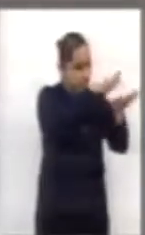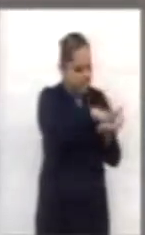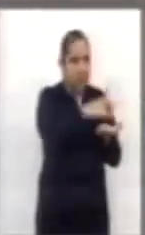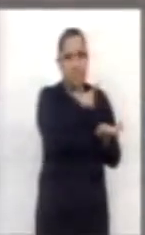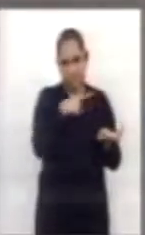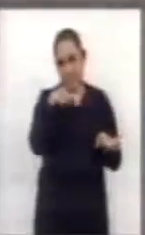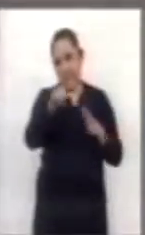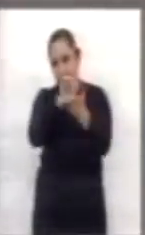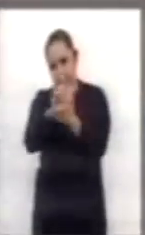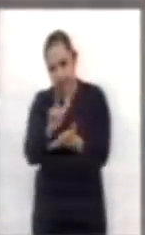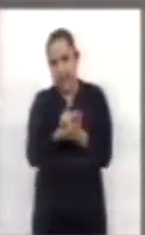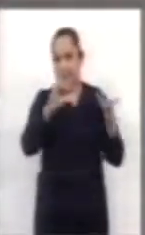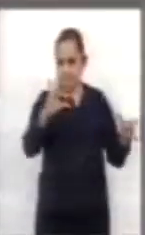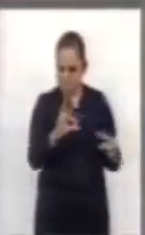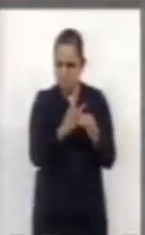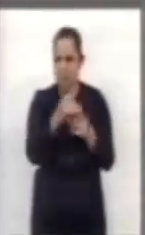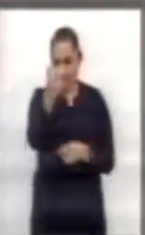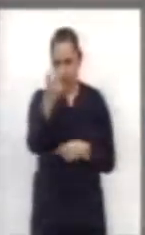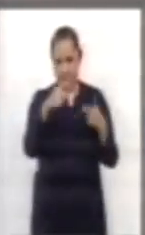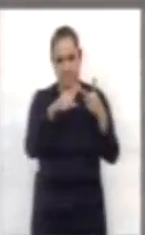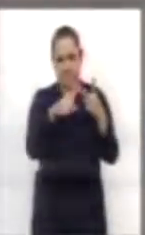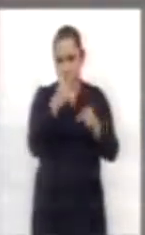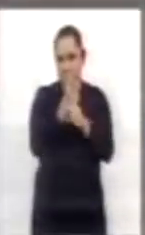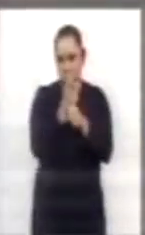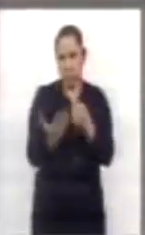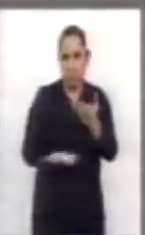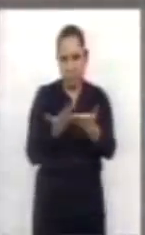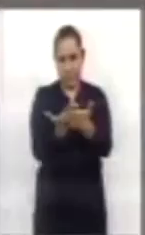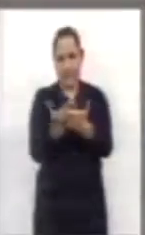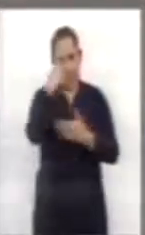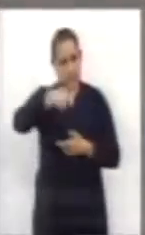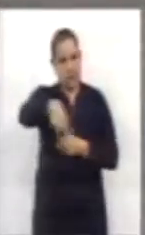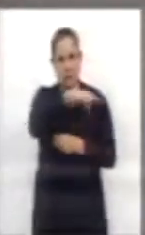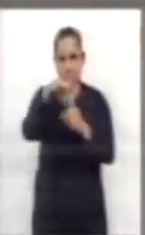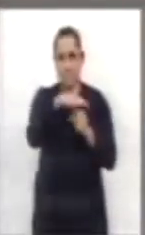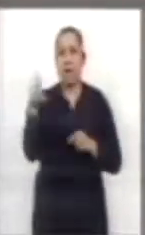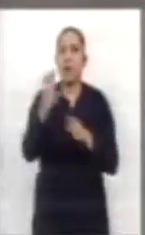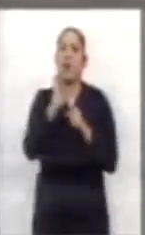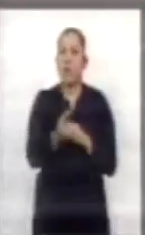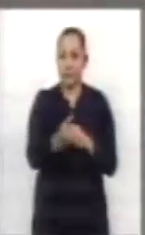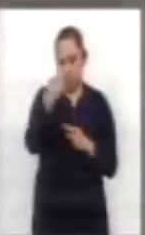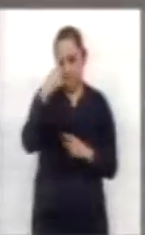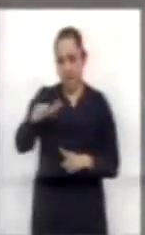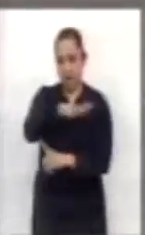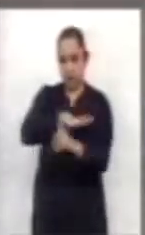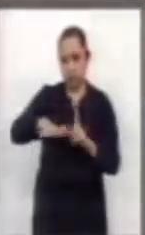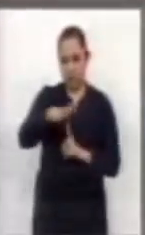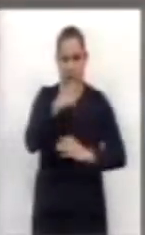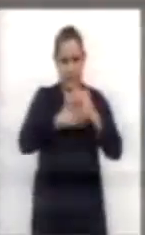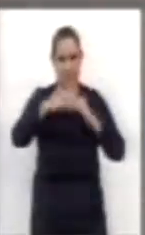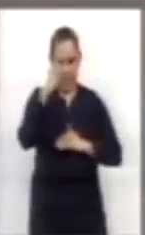lo que pretende el segundo dictamen que presenta la Comisión de Desarrollo Social y en el cual el grupo